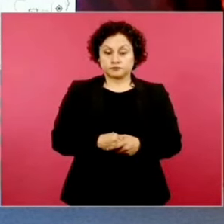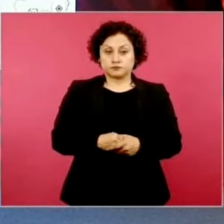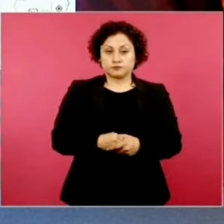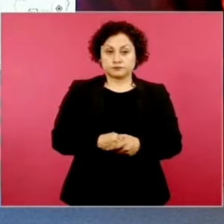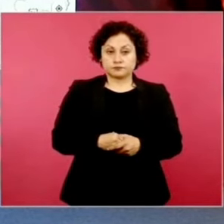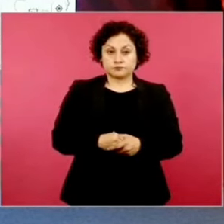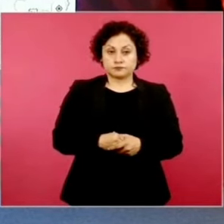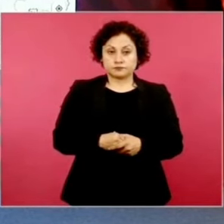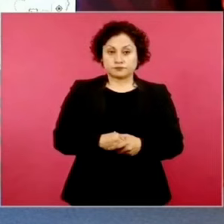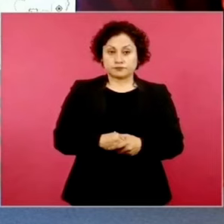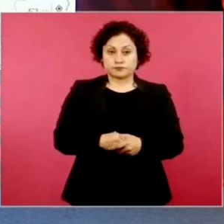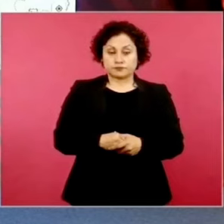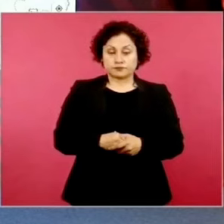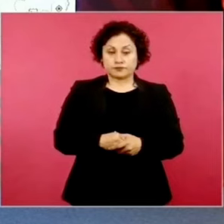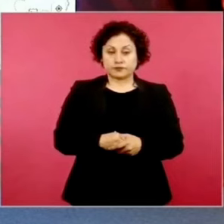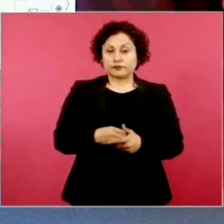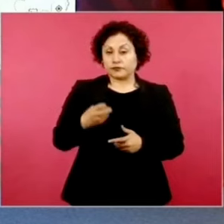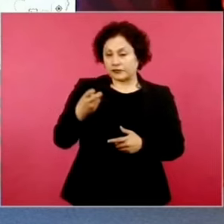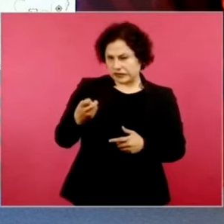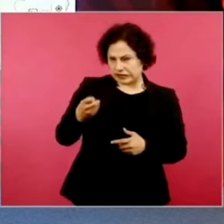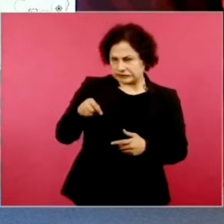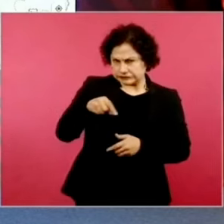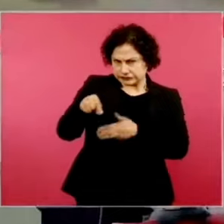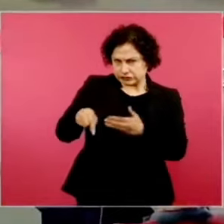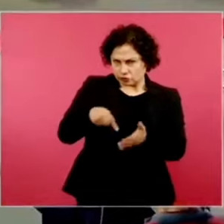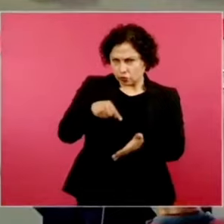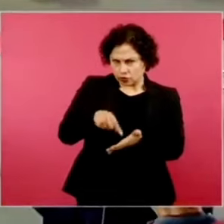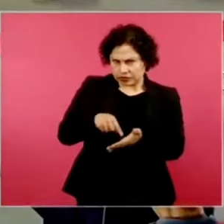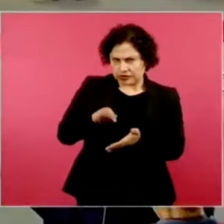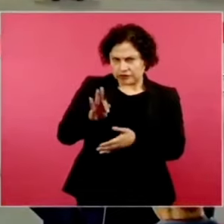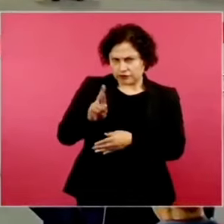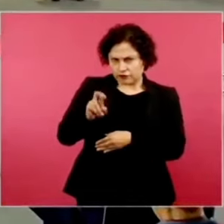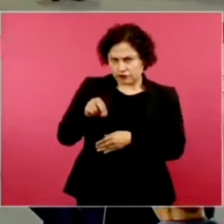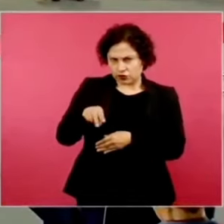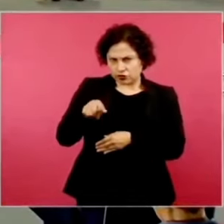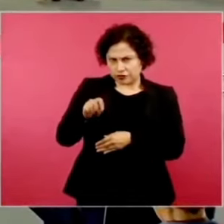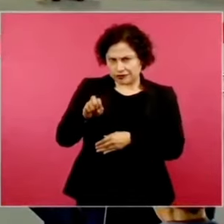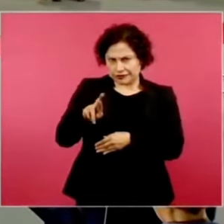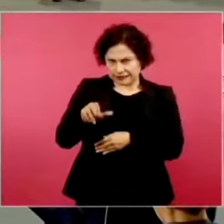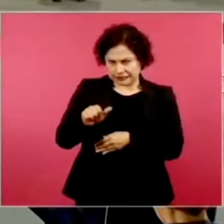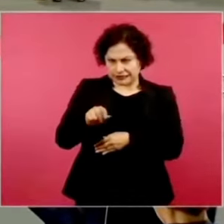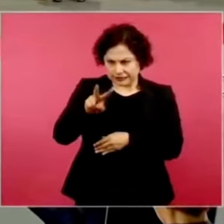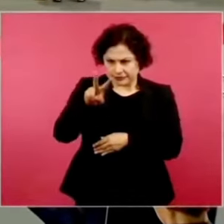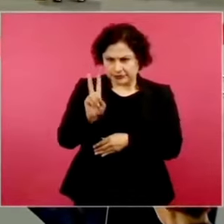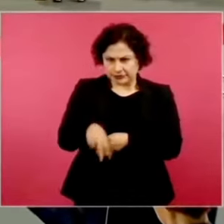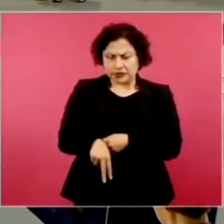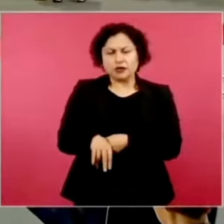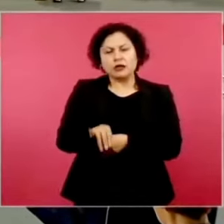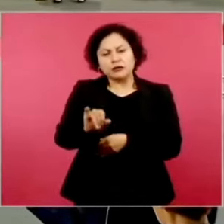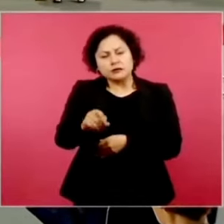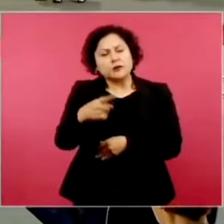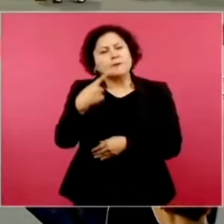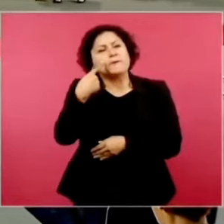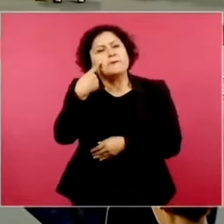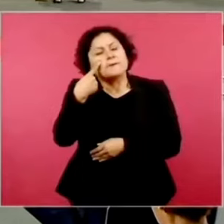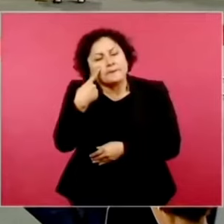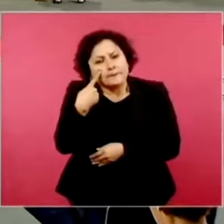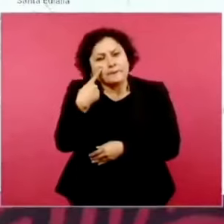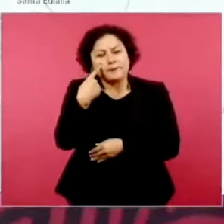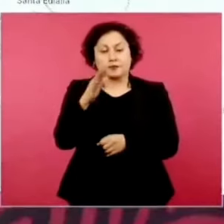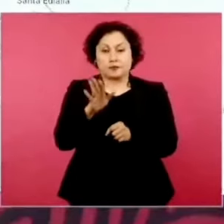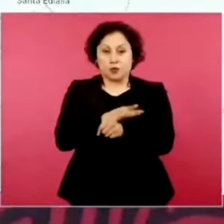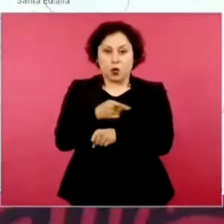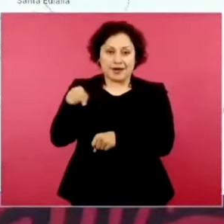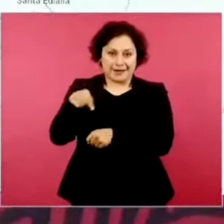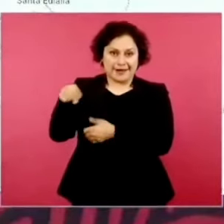En frontera con Malapa. Sí. Entonces, hay que verlo, porque sí hay grupos aquí de la delincuencia.